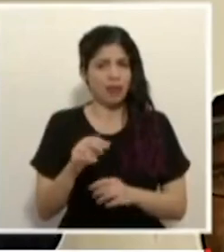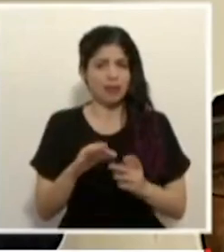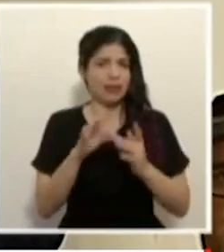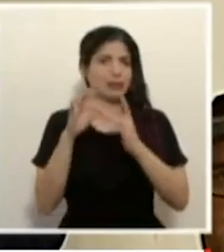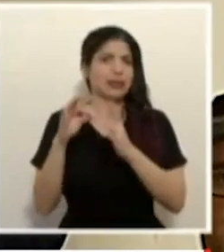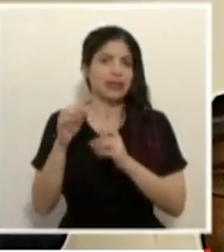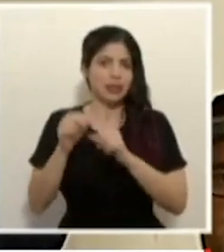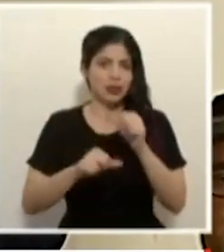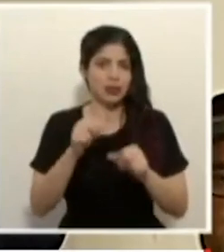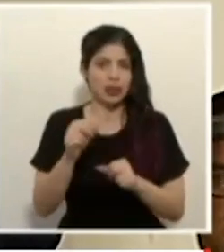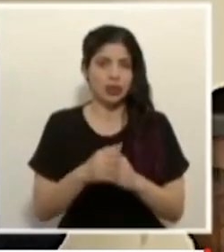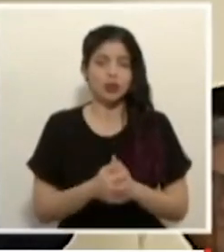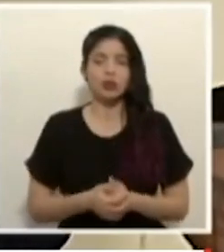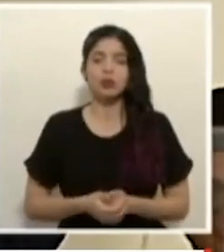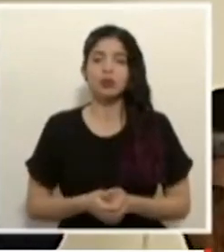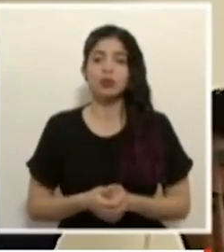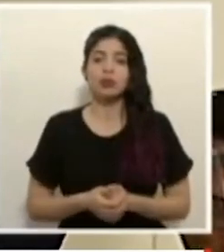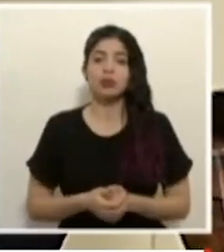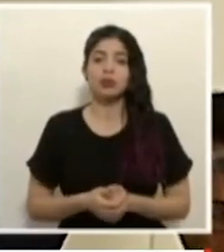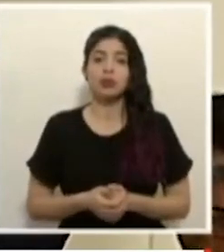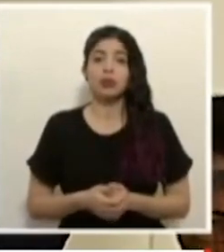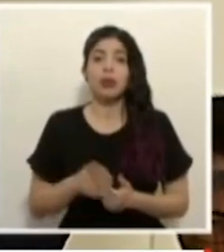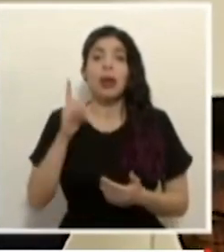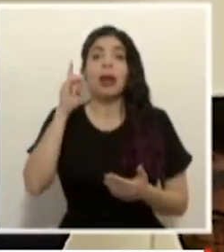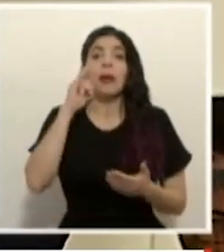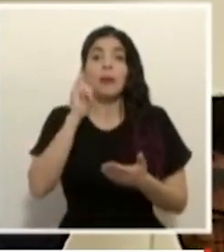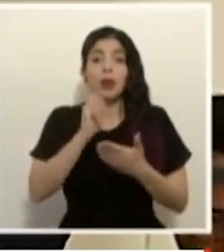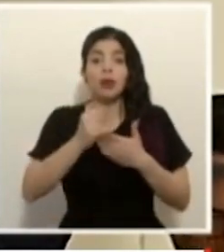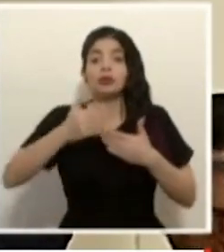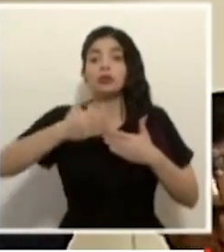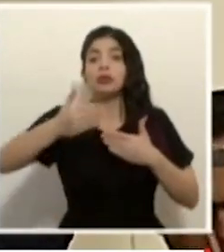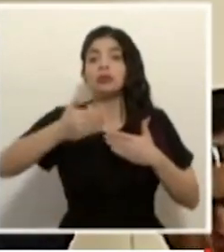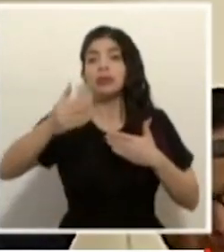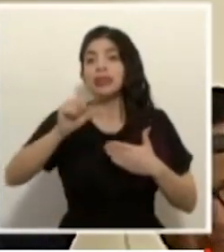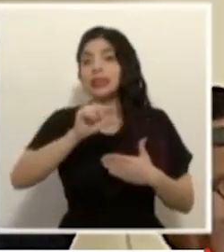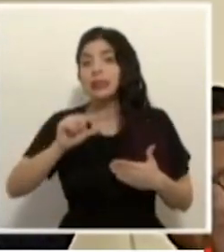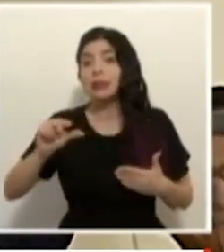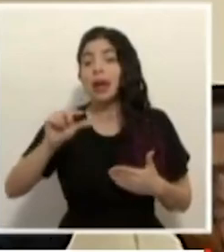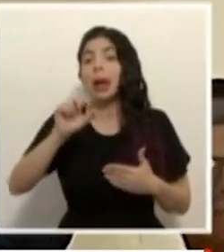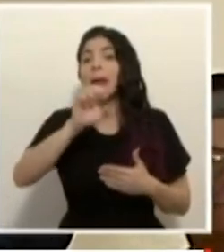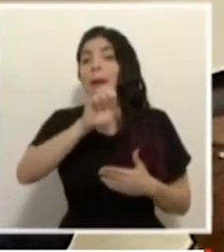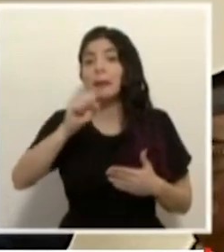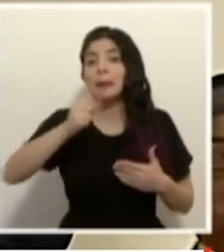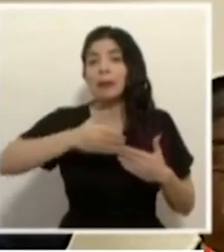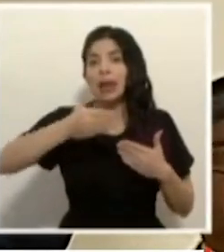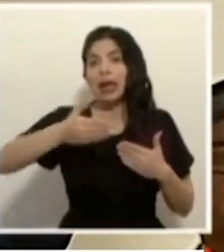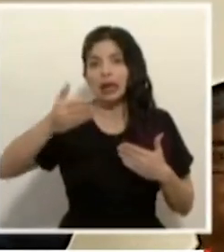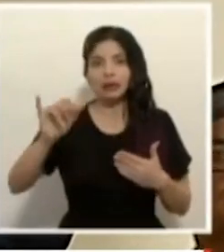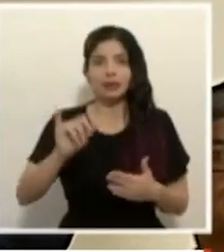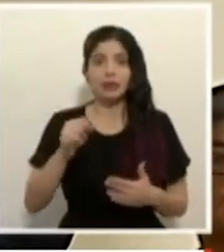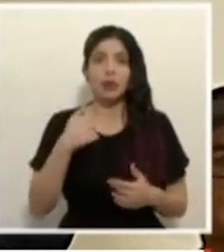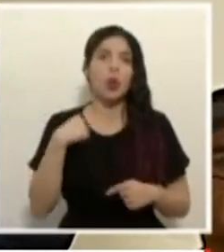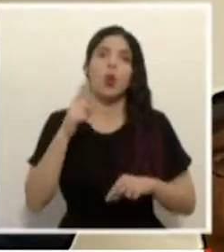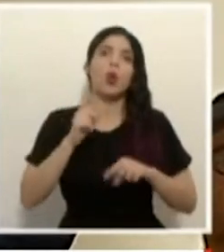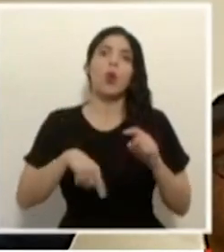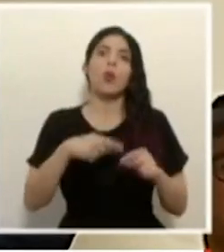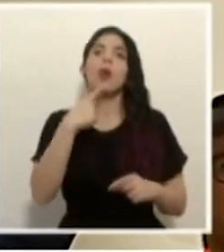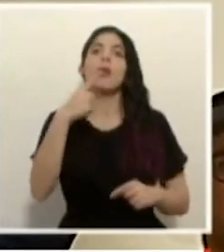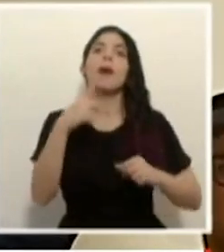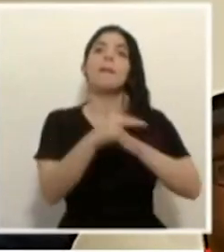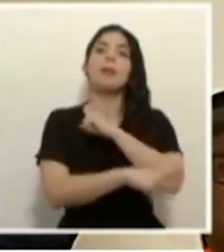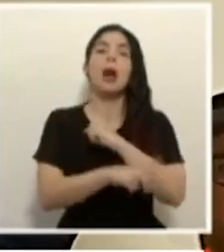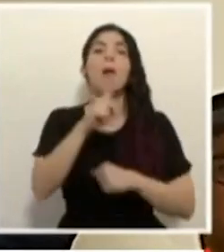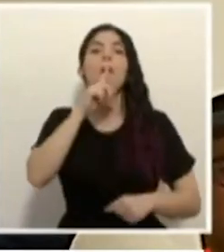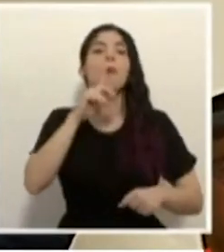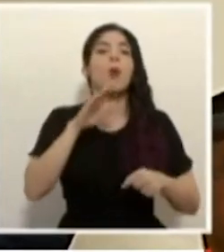Y eso es lo que vendrá en las próximas semanas y meses. Yo no le puedo prometer al país, porque